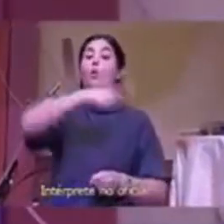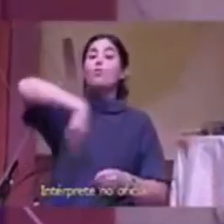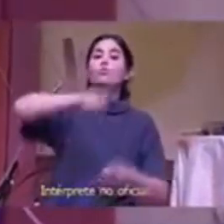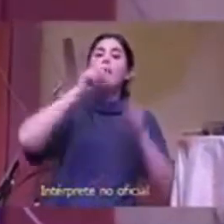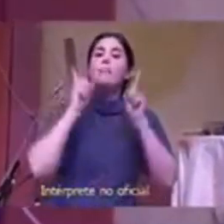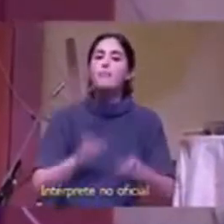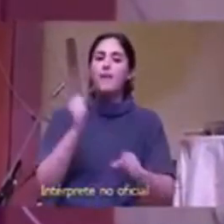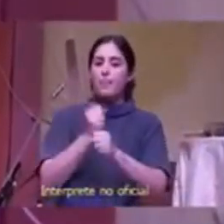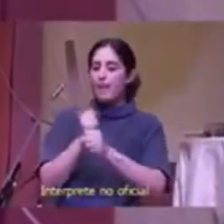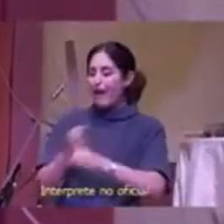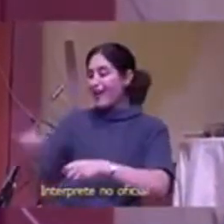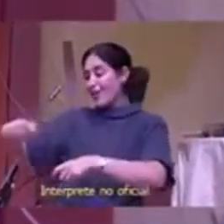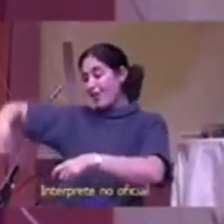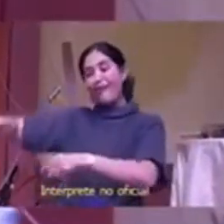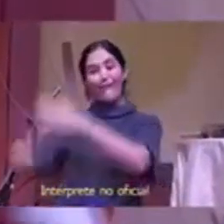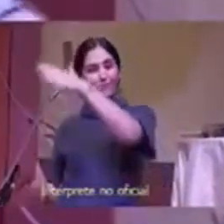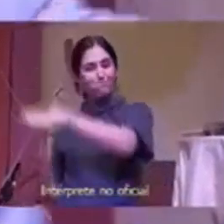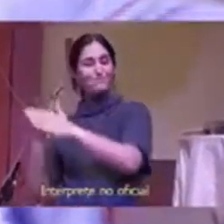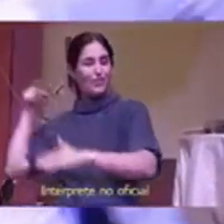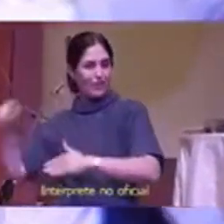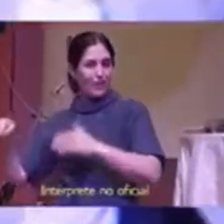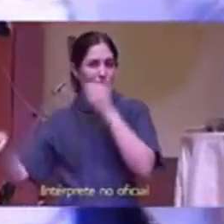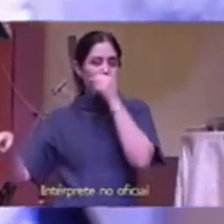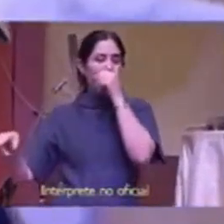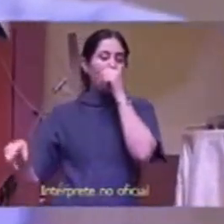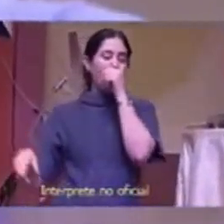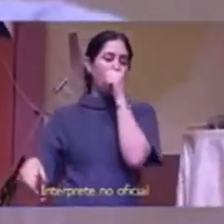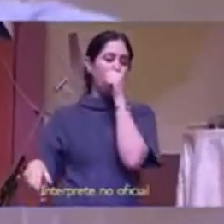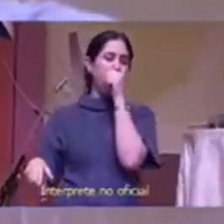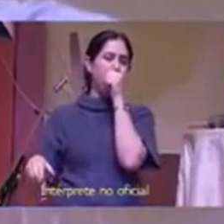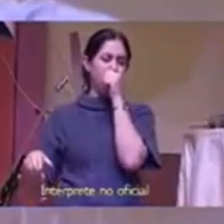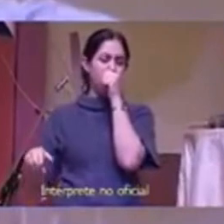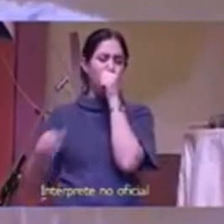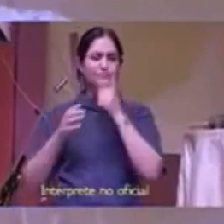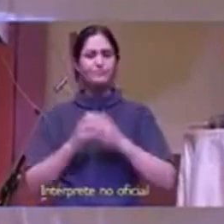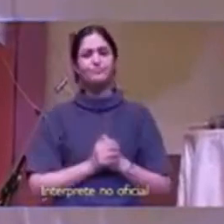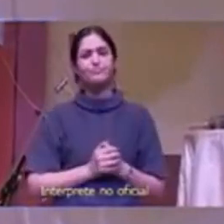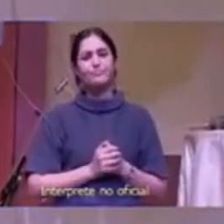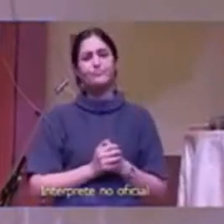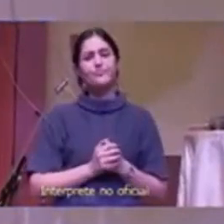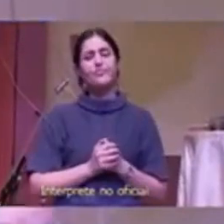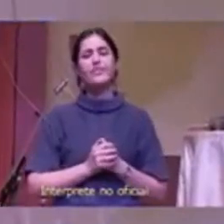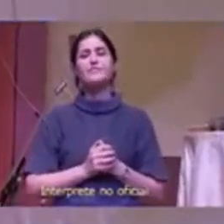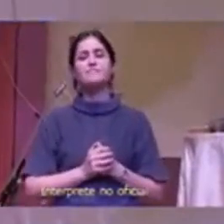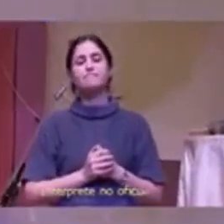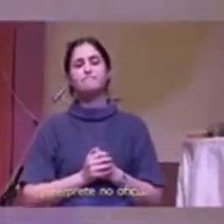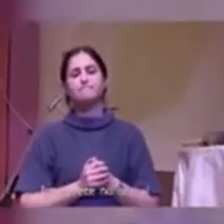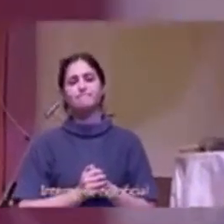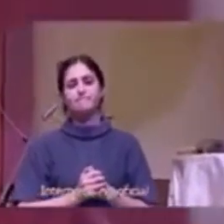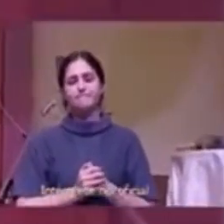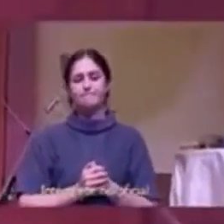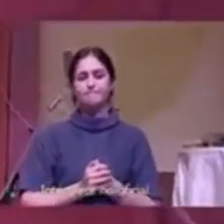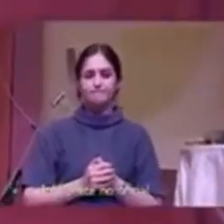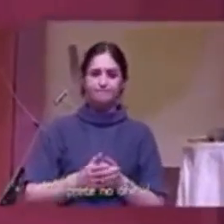pero tienen una influencia en los élites van a tener una influencia acá